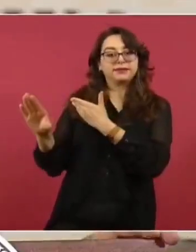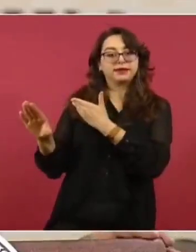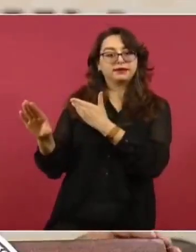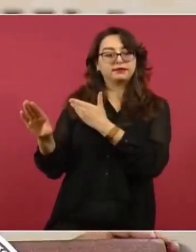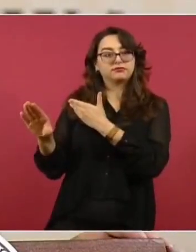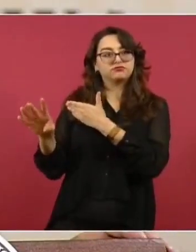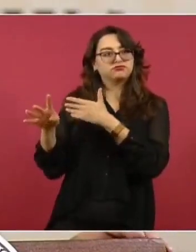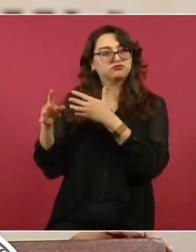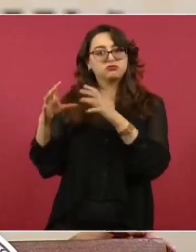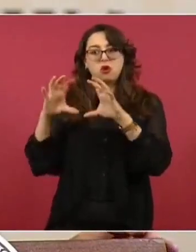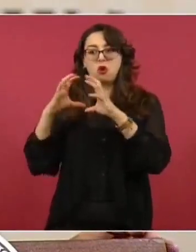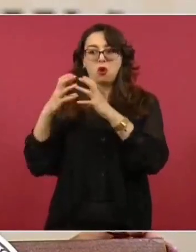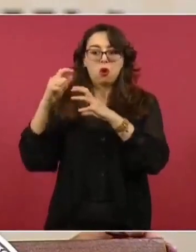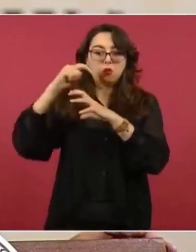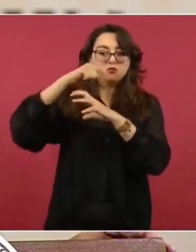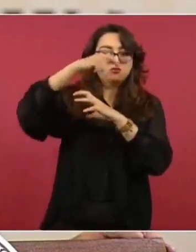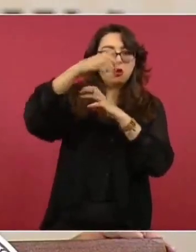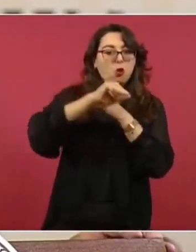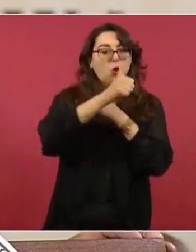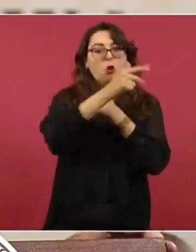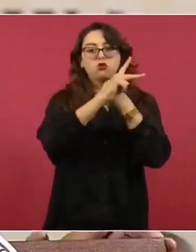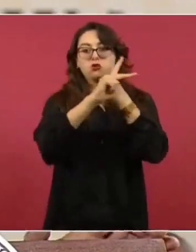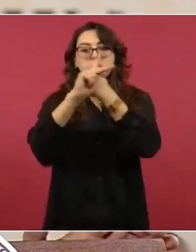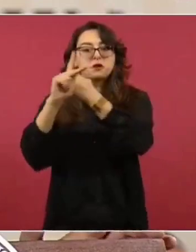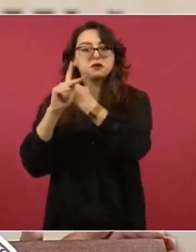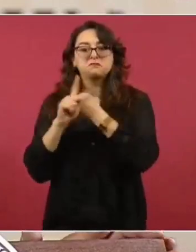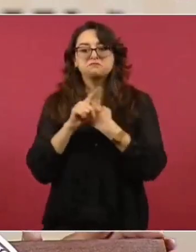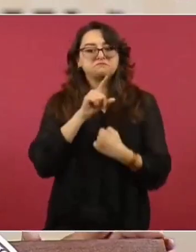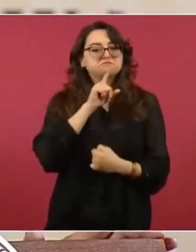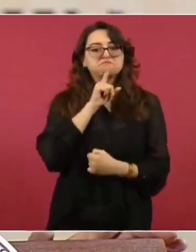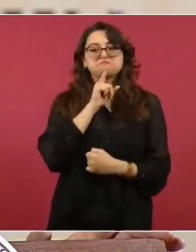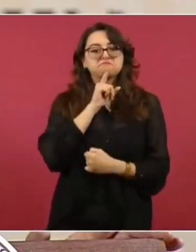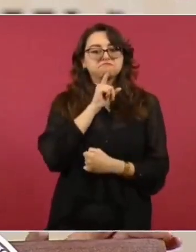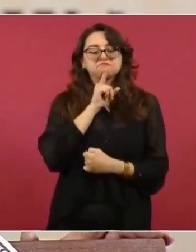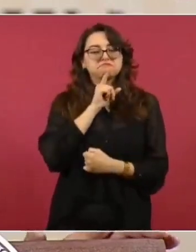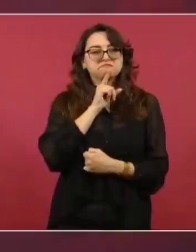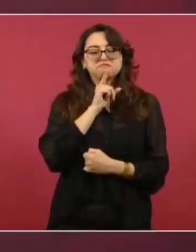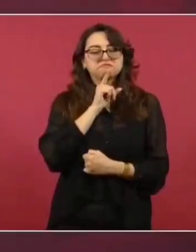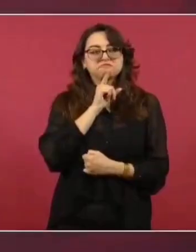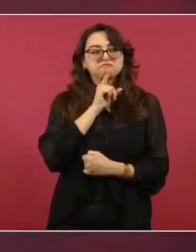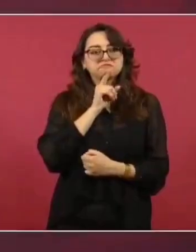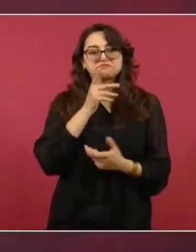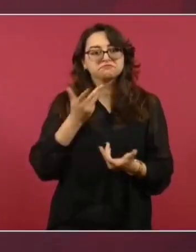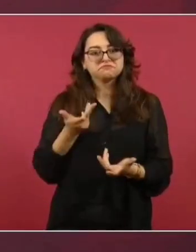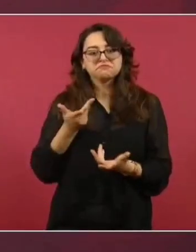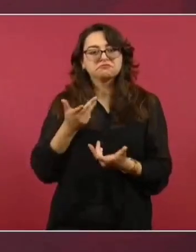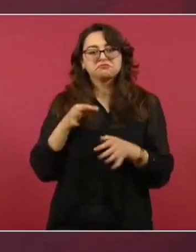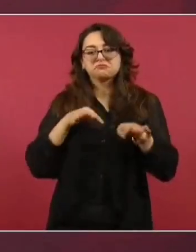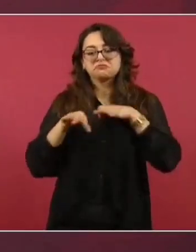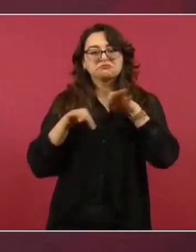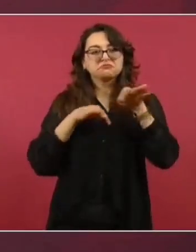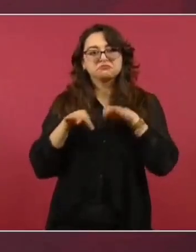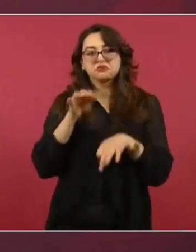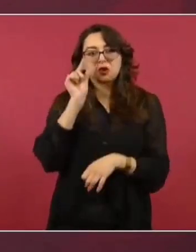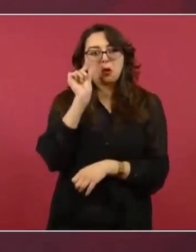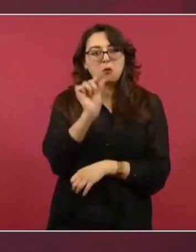presentado en muchos foros. Eso a México le ha costado, o nos han costado, vidas de muchas personas oficiales